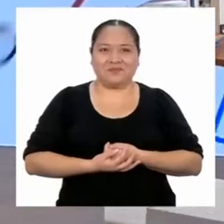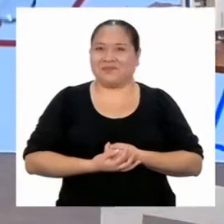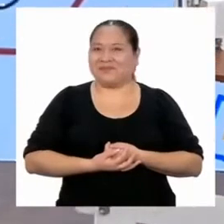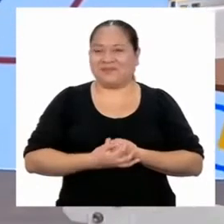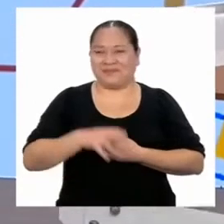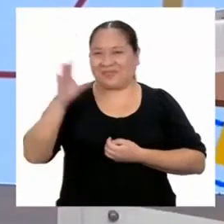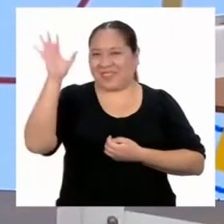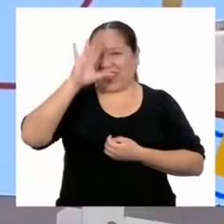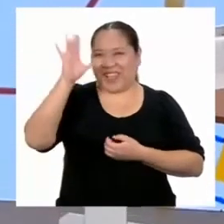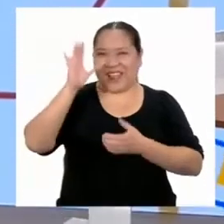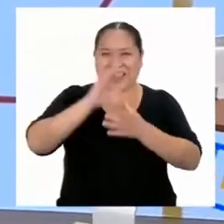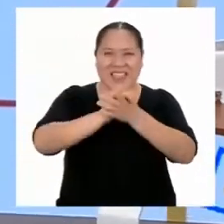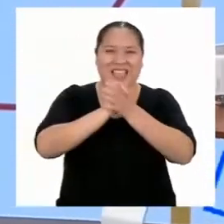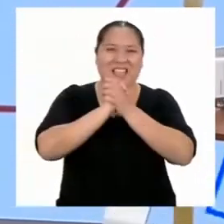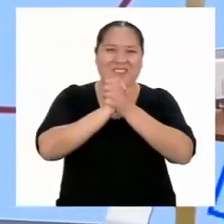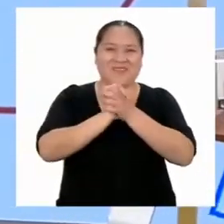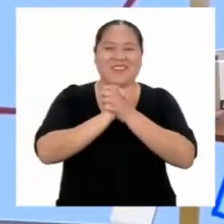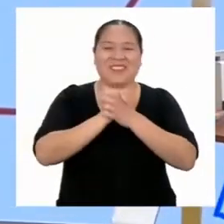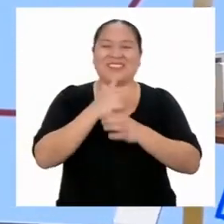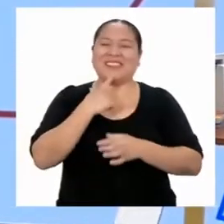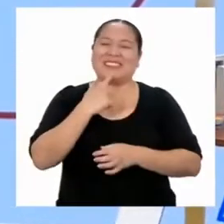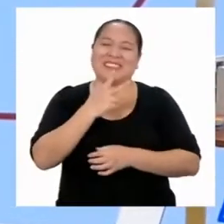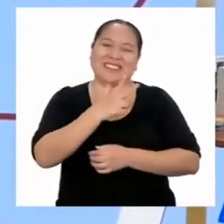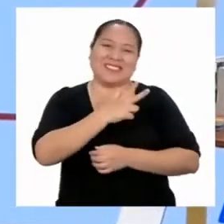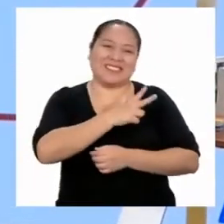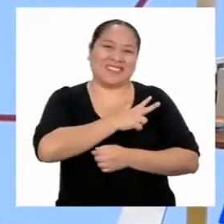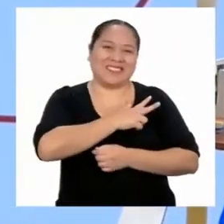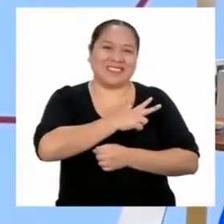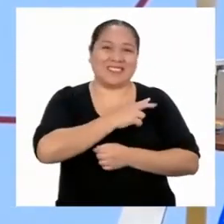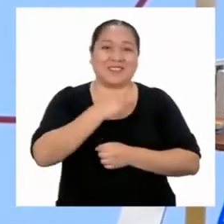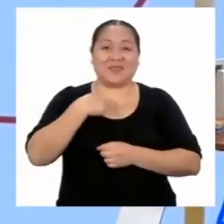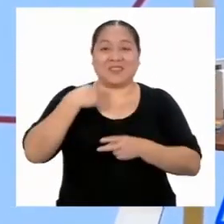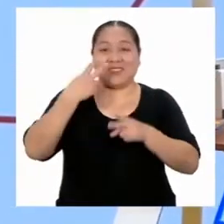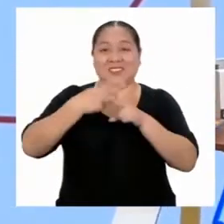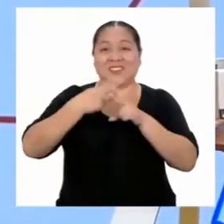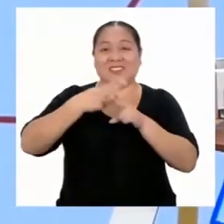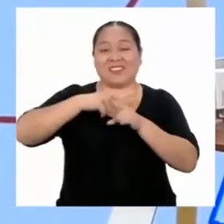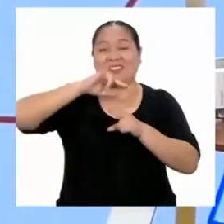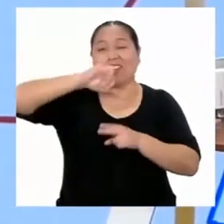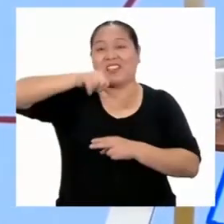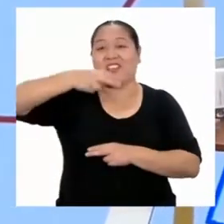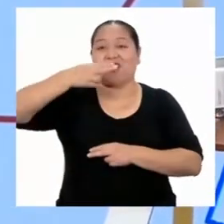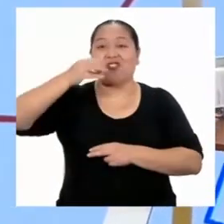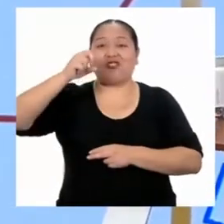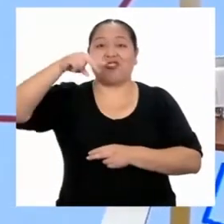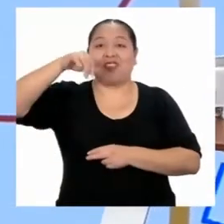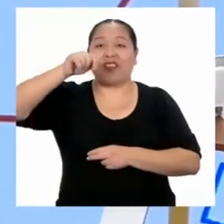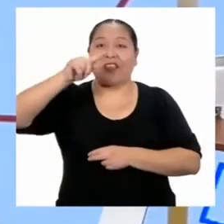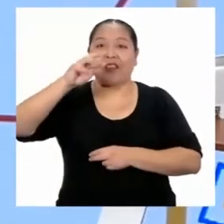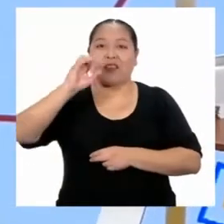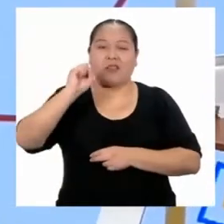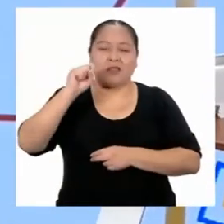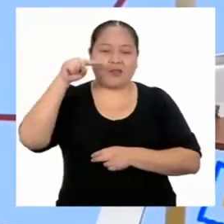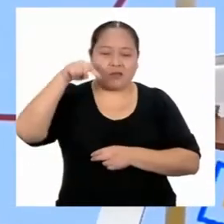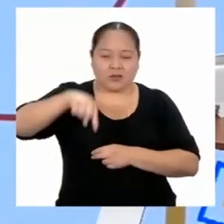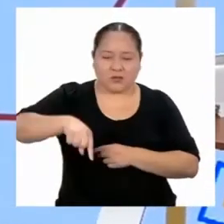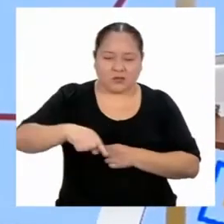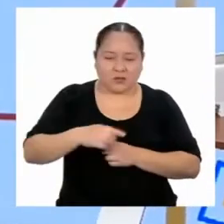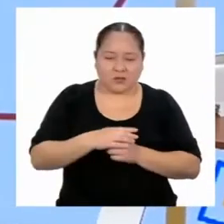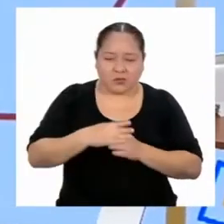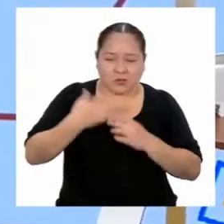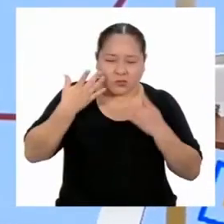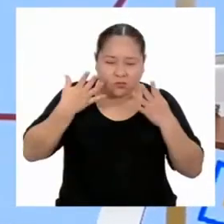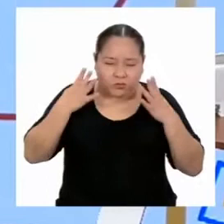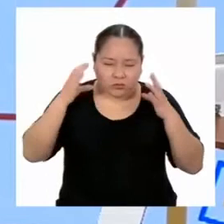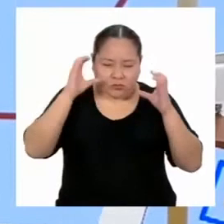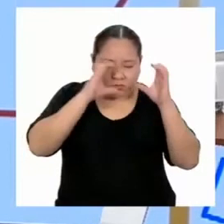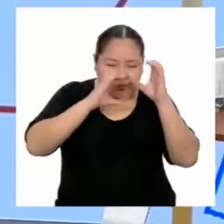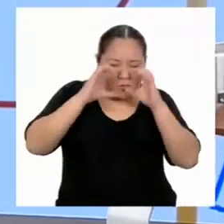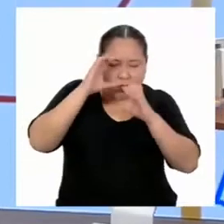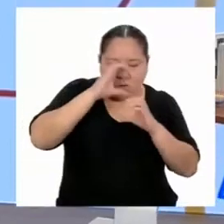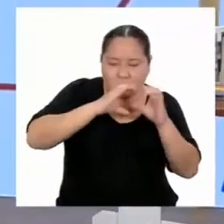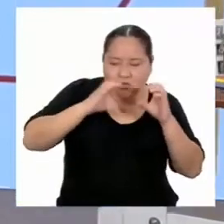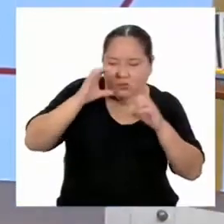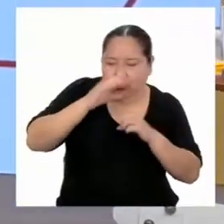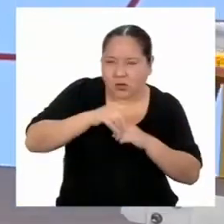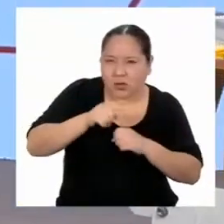¡Hola amigas y amigos de Tercero y Secundaria! Yo soy Jonathan Hernández y estoy en medio de una misión de detectives.